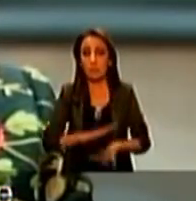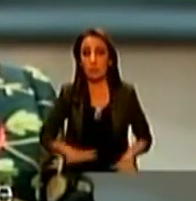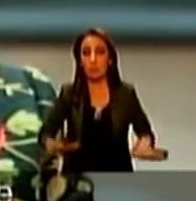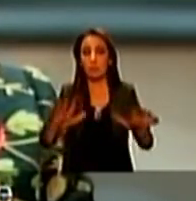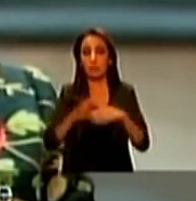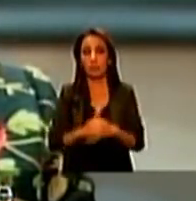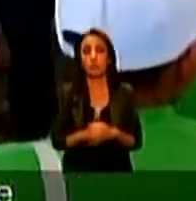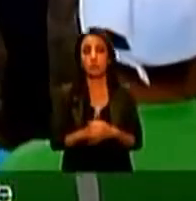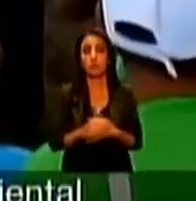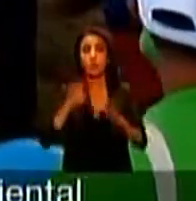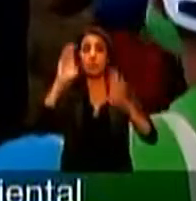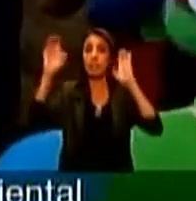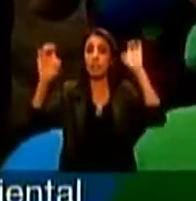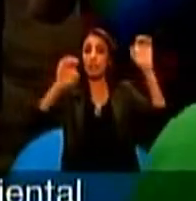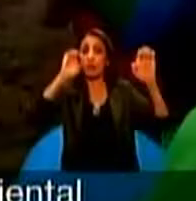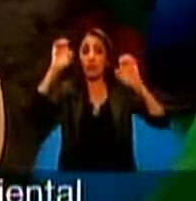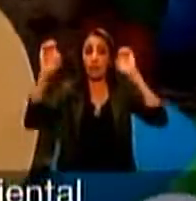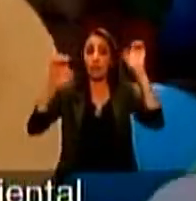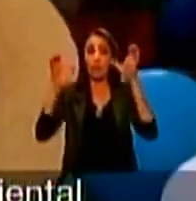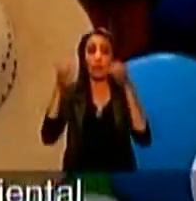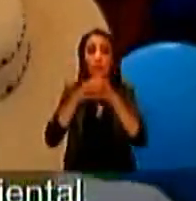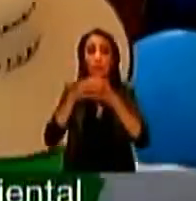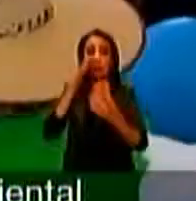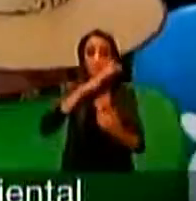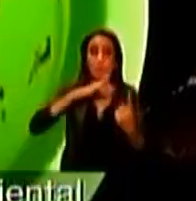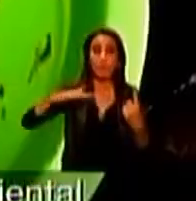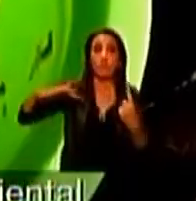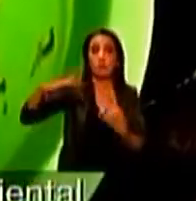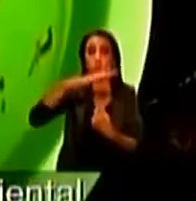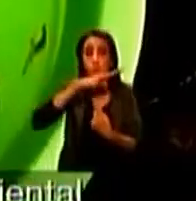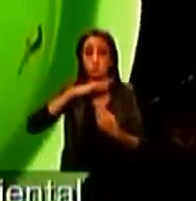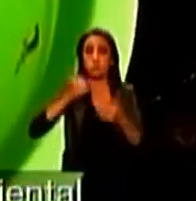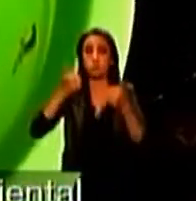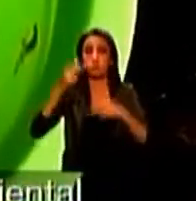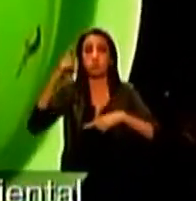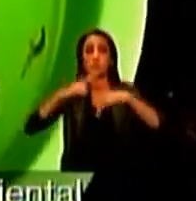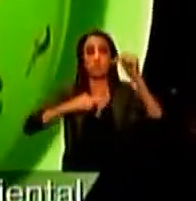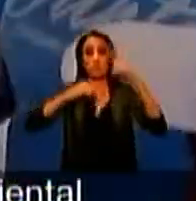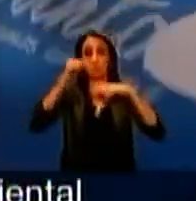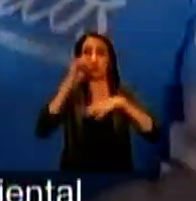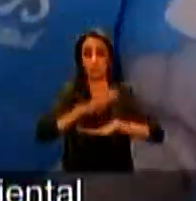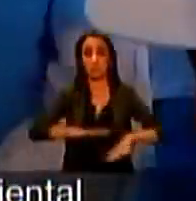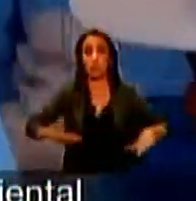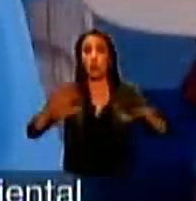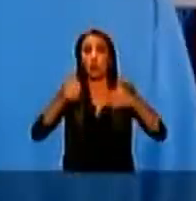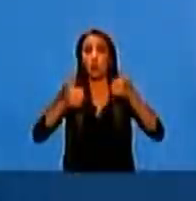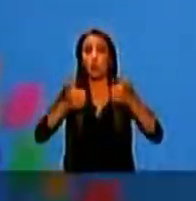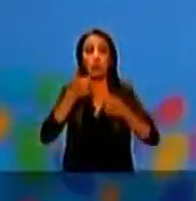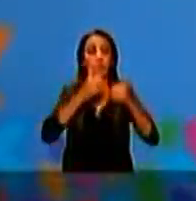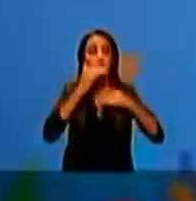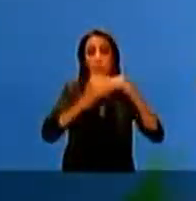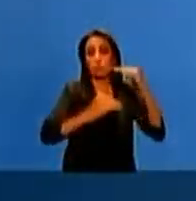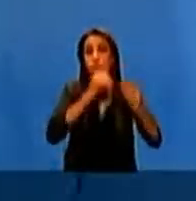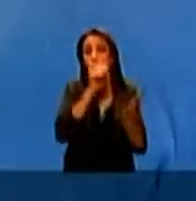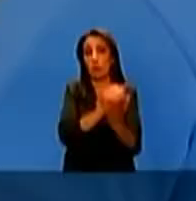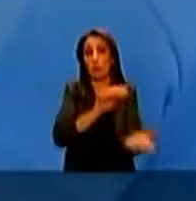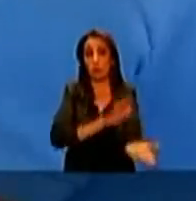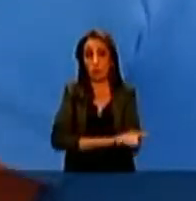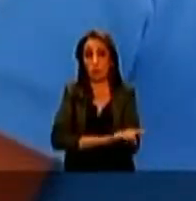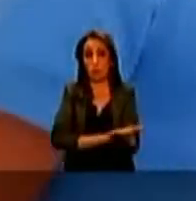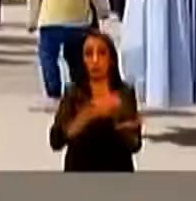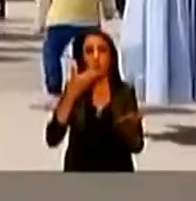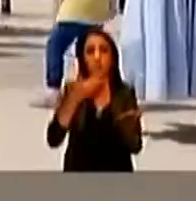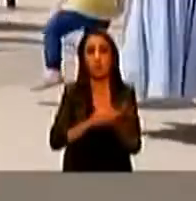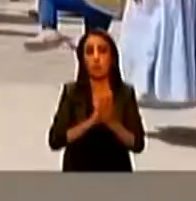y libres de violencia. La estrategia de educación ambiental será parte del programa de construcción de comunidad que se ejecuta en varios proyectos